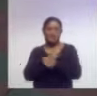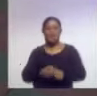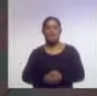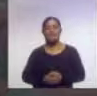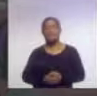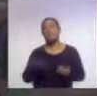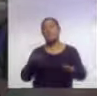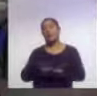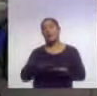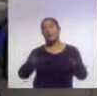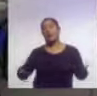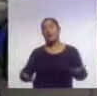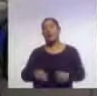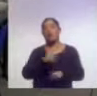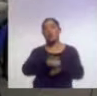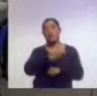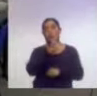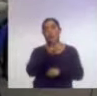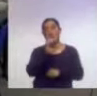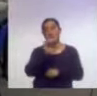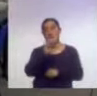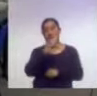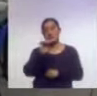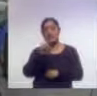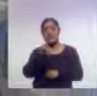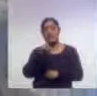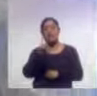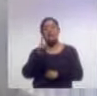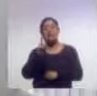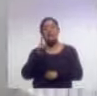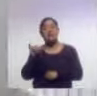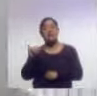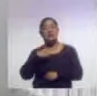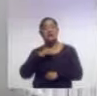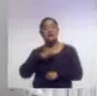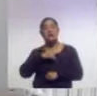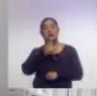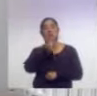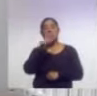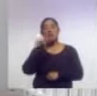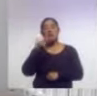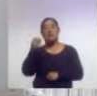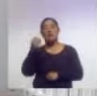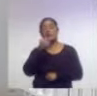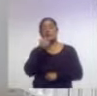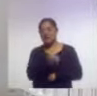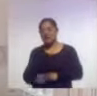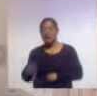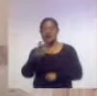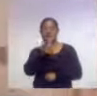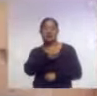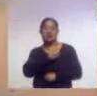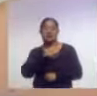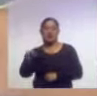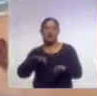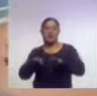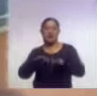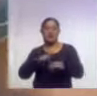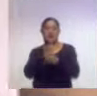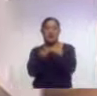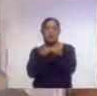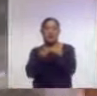CENDI, número 3, atiende a 179 infantes, hijos de trabajadores de la educación. Ahora Noticias, Belén Rodríguez.